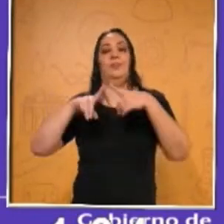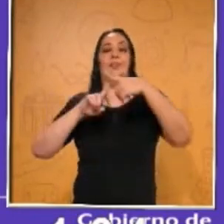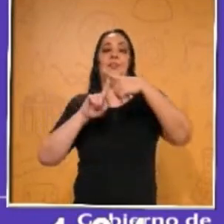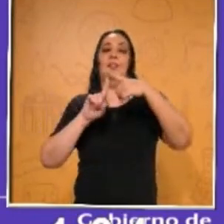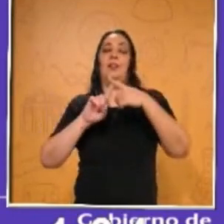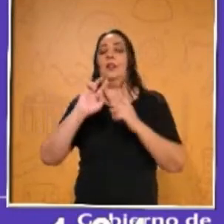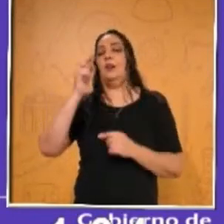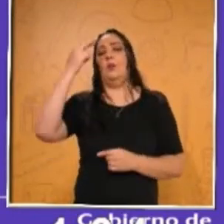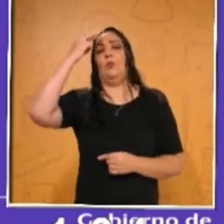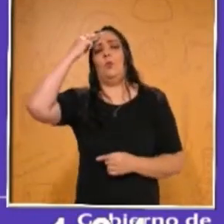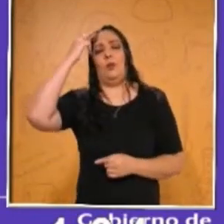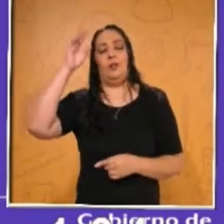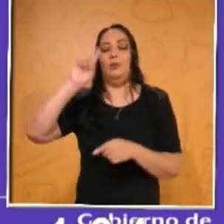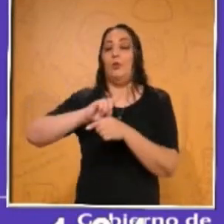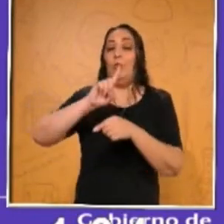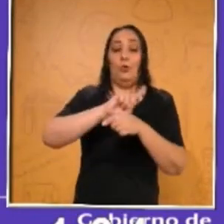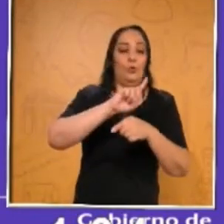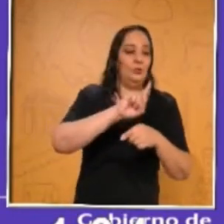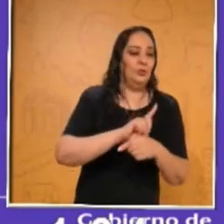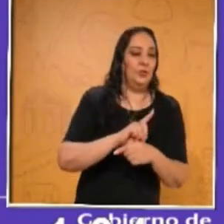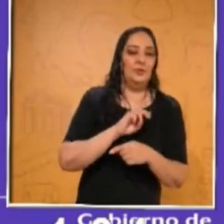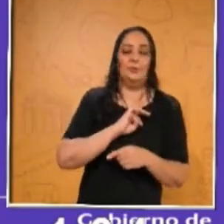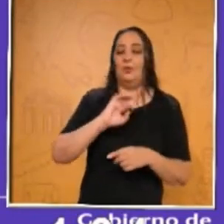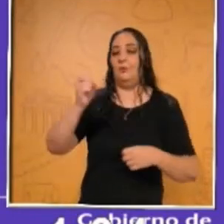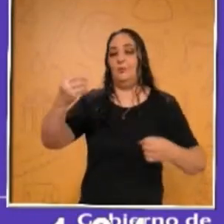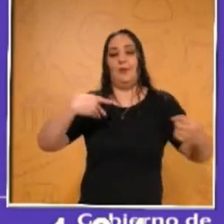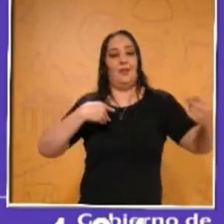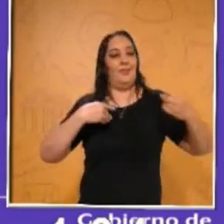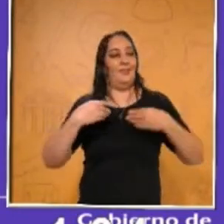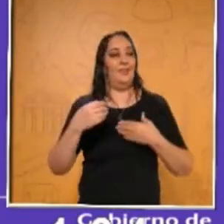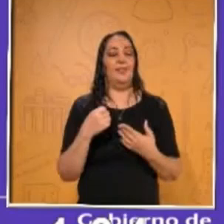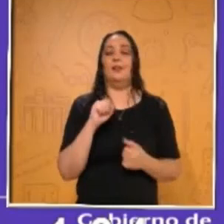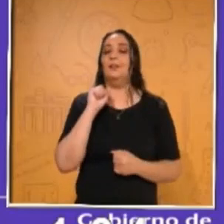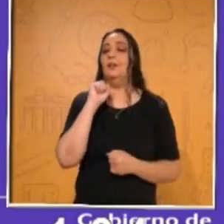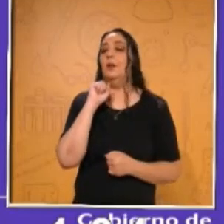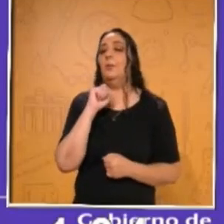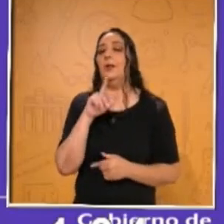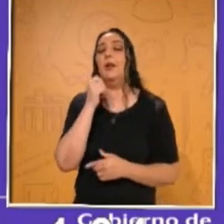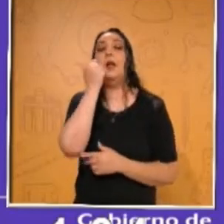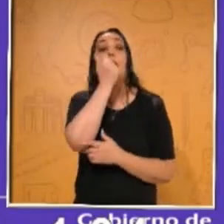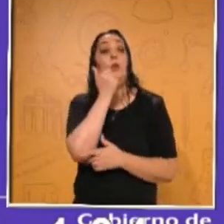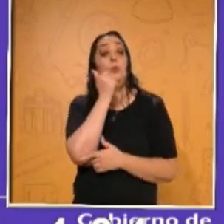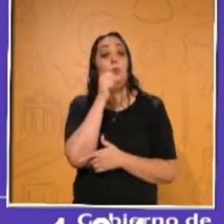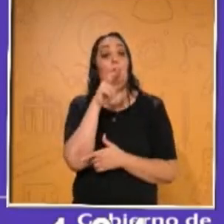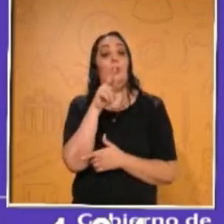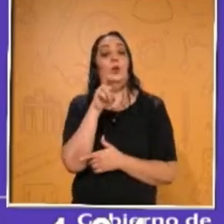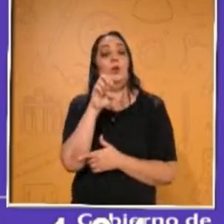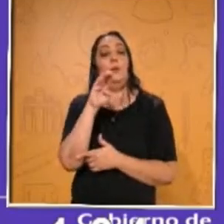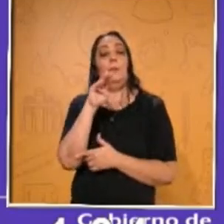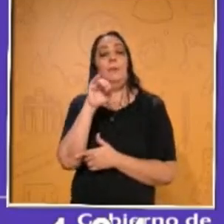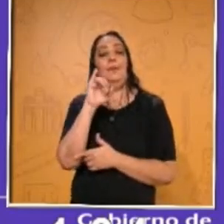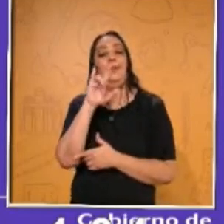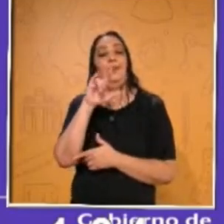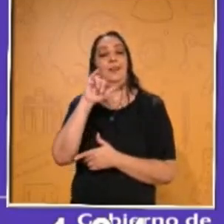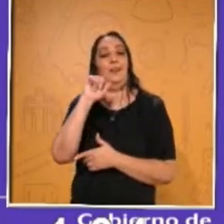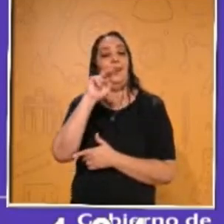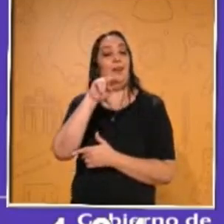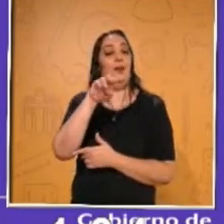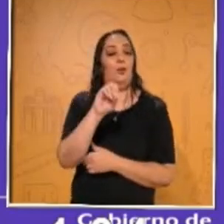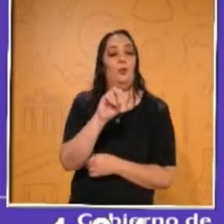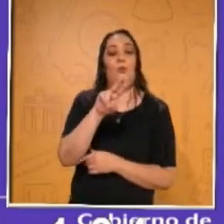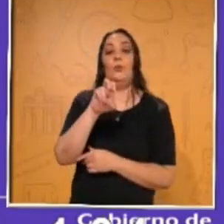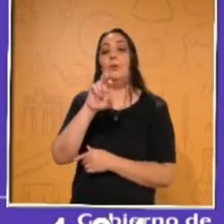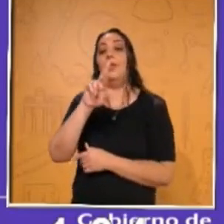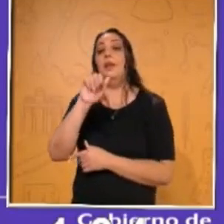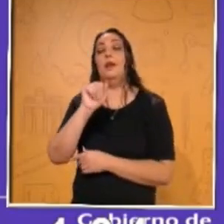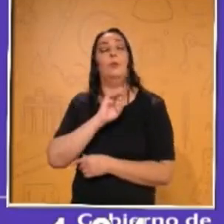estarnos mandando diariamente todas las producciones que hagan. Y así como al alumno Emiliano Vera, si quieren ponerle su nombre. Y ahí lo podemos